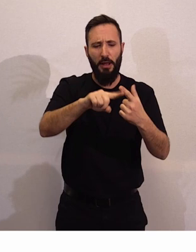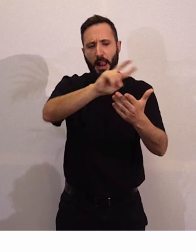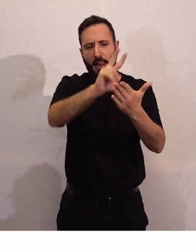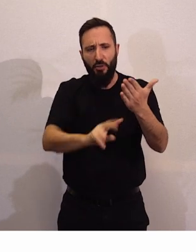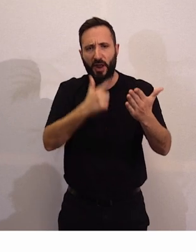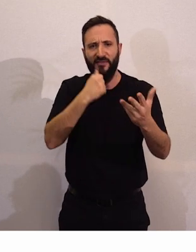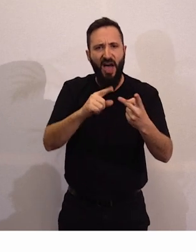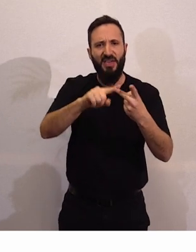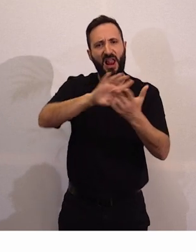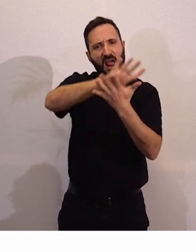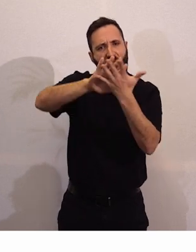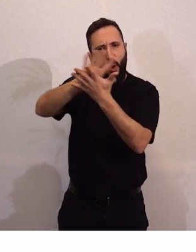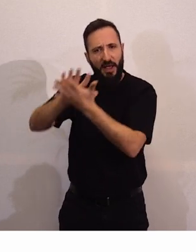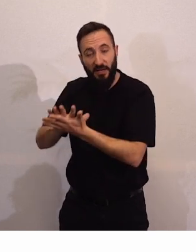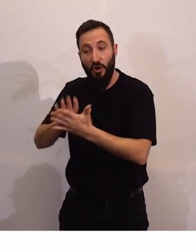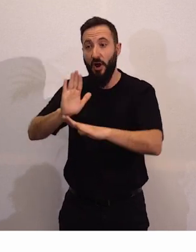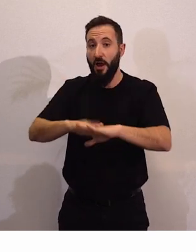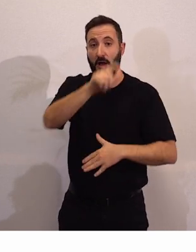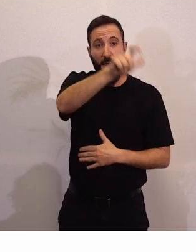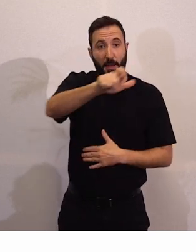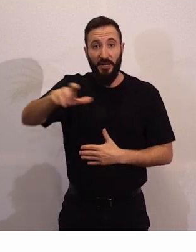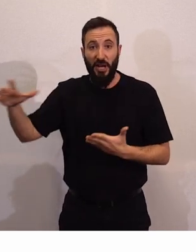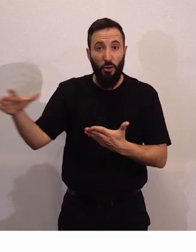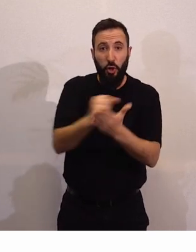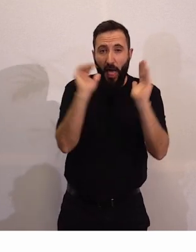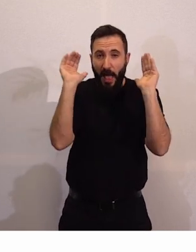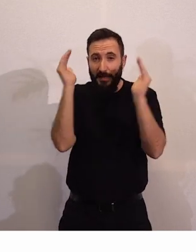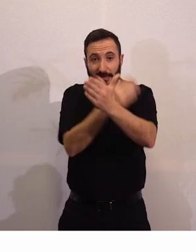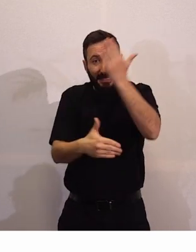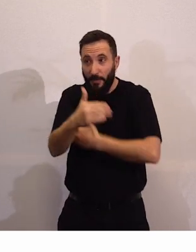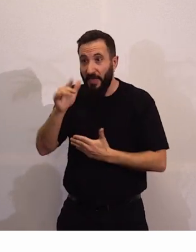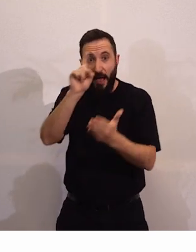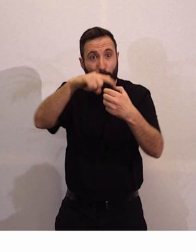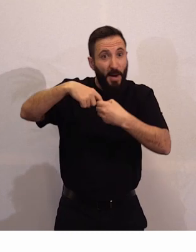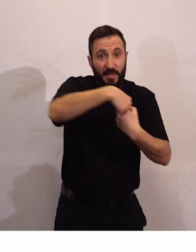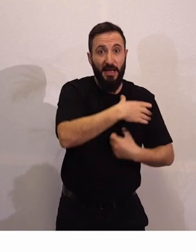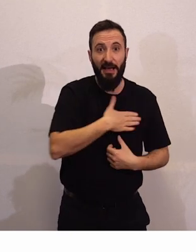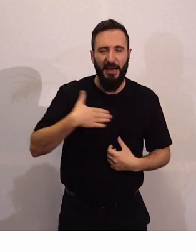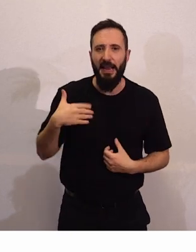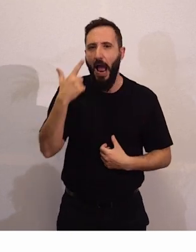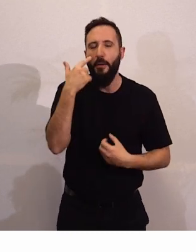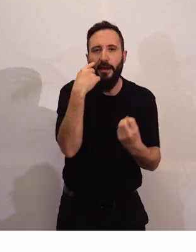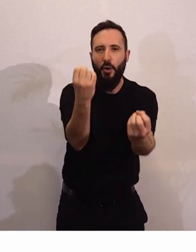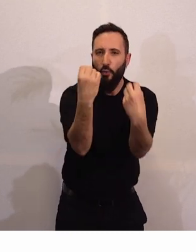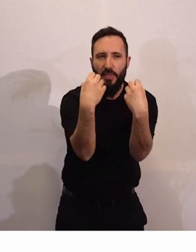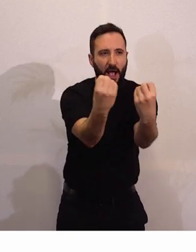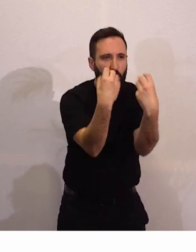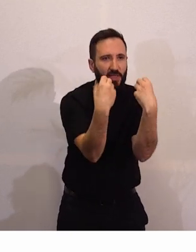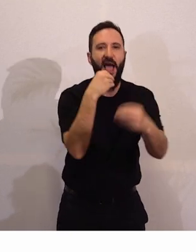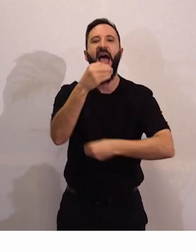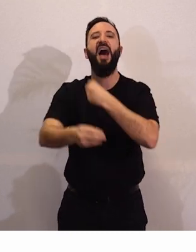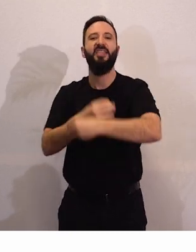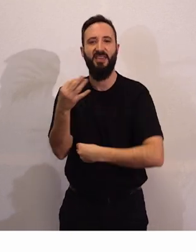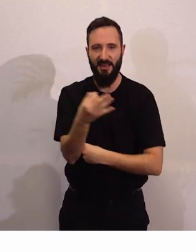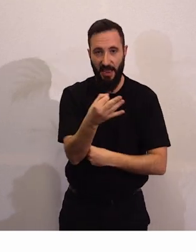en lengua de signos, para que todas las personas con discapacidad que quisieran participar nos dijeran qué teníamos que hacer. Y luego hicimos